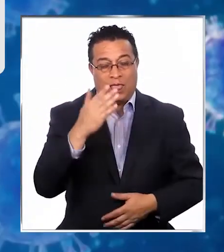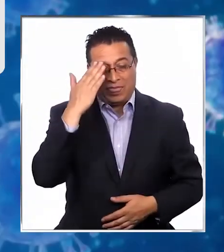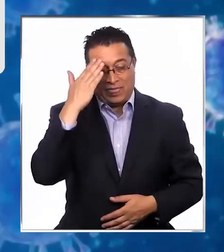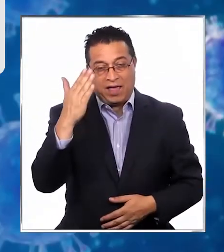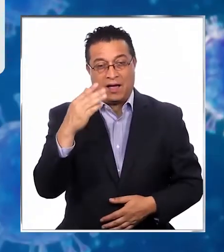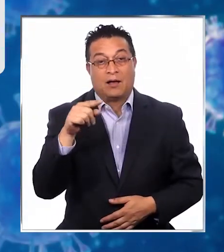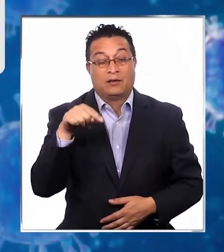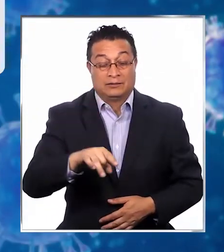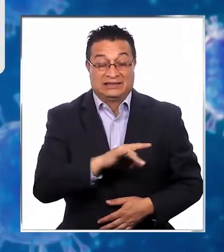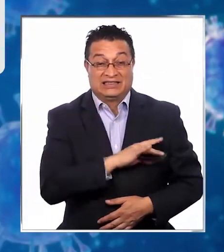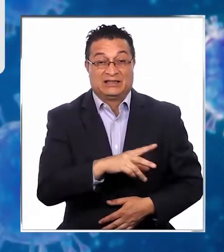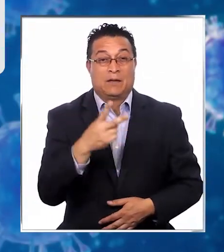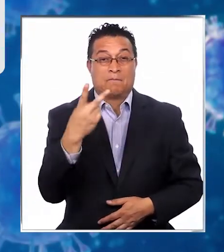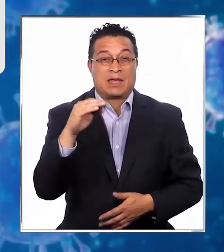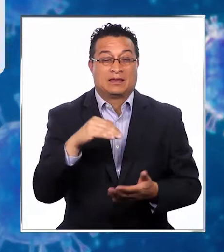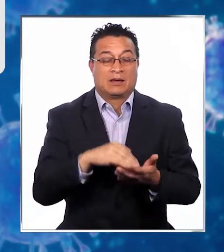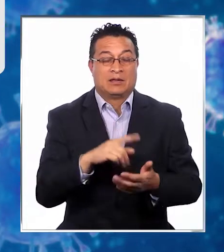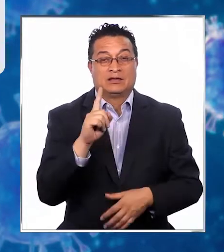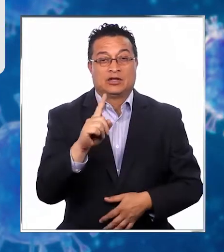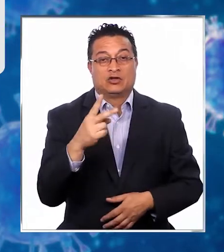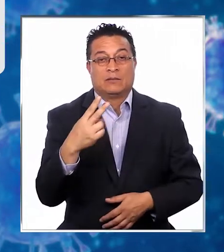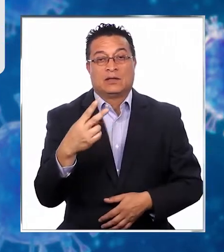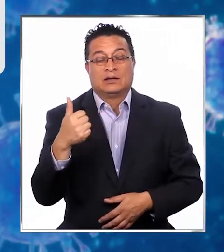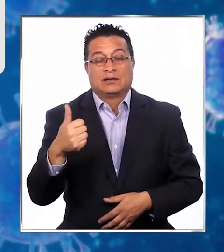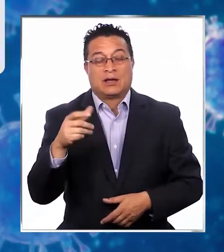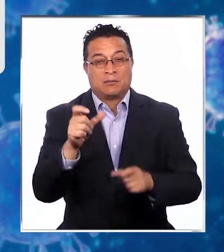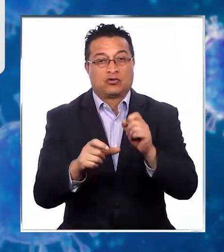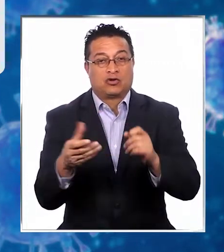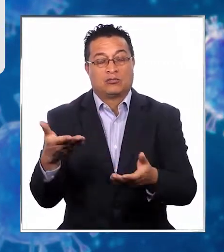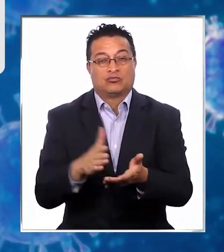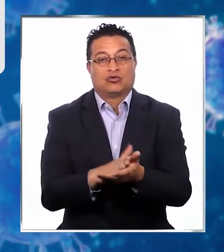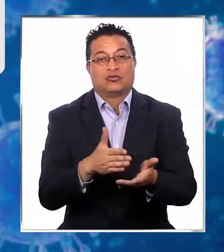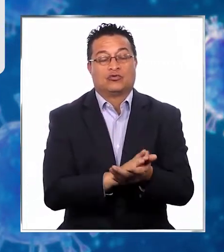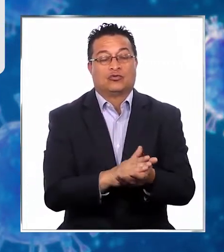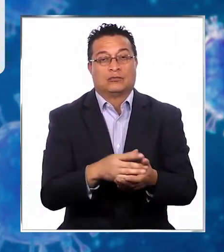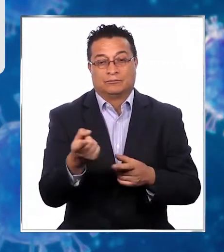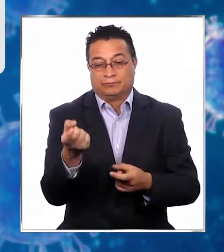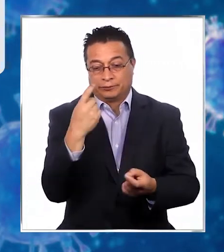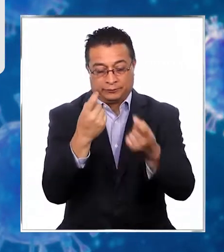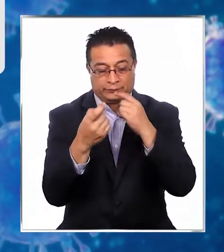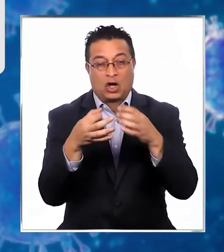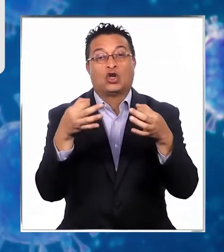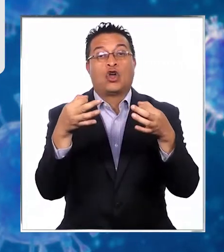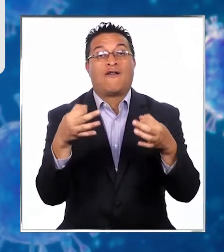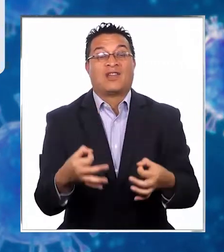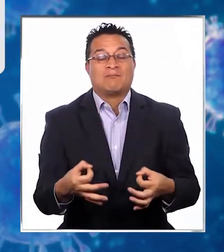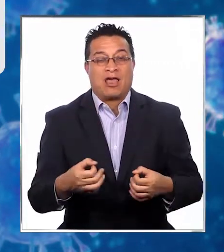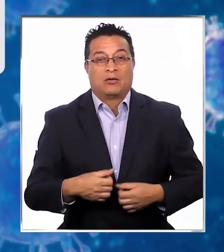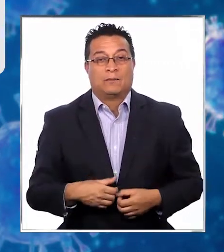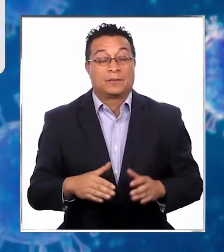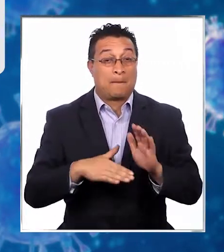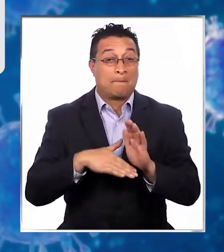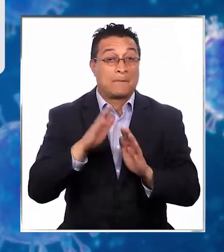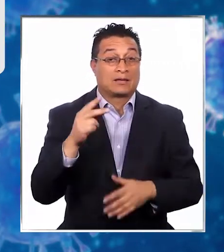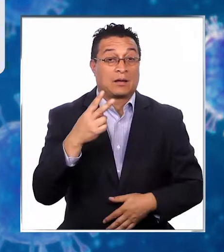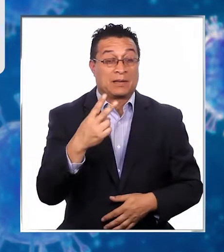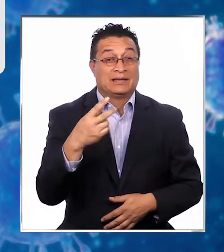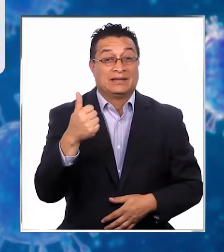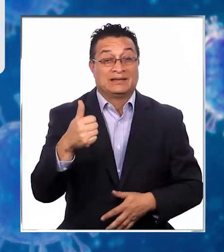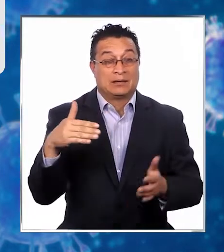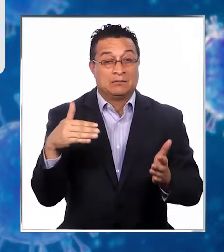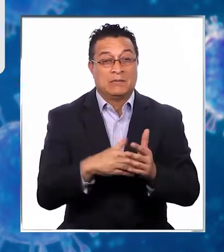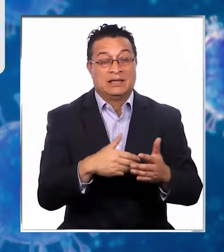Nuestro país ha llegado a 20.126 personas fallecidas con examen COVID confirmado y más de